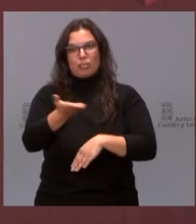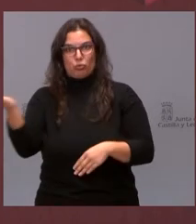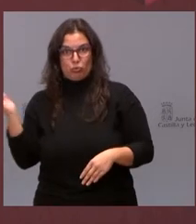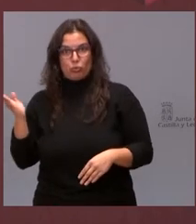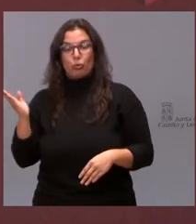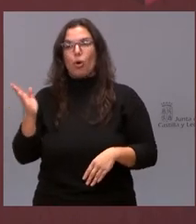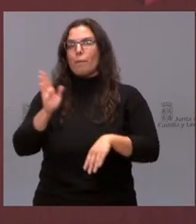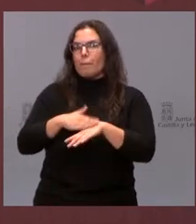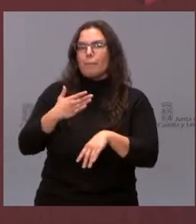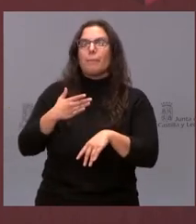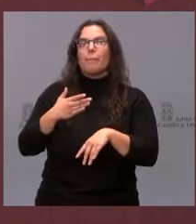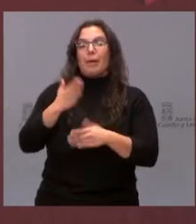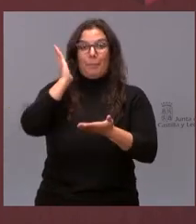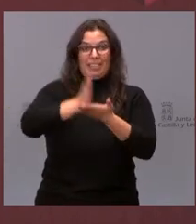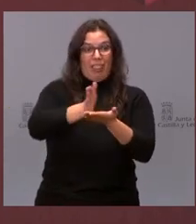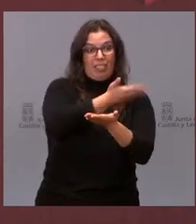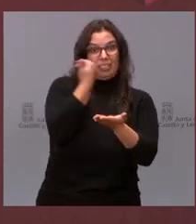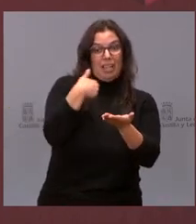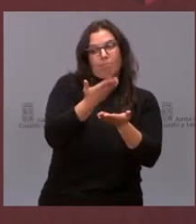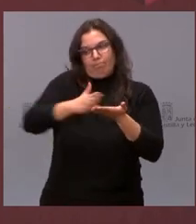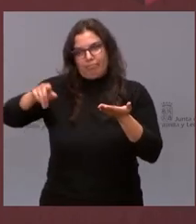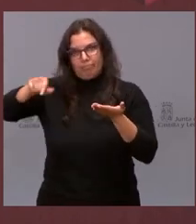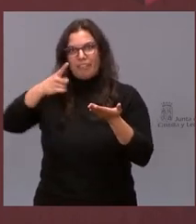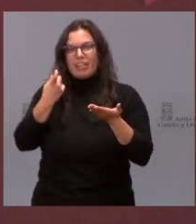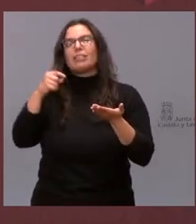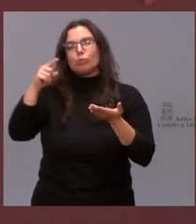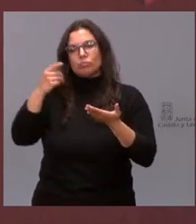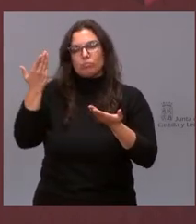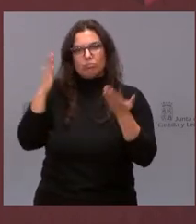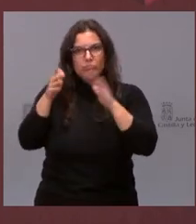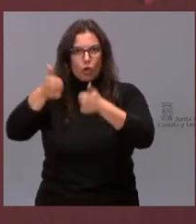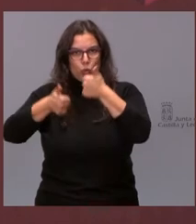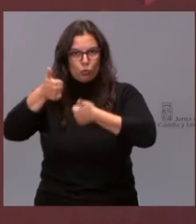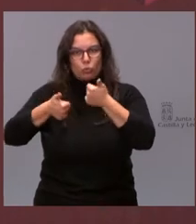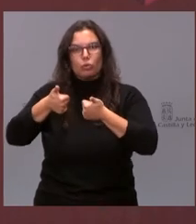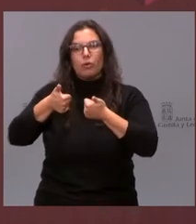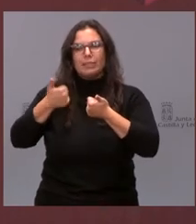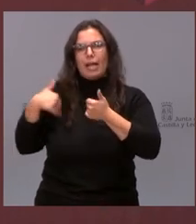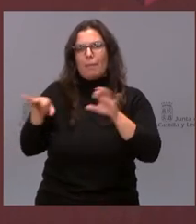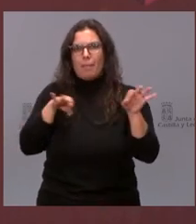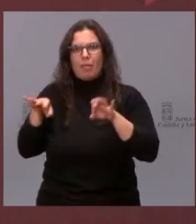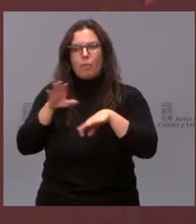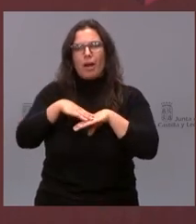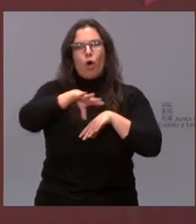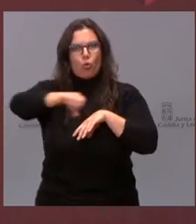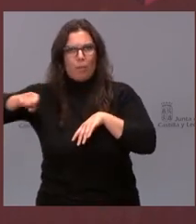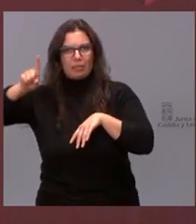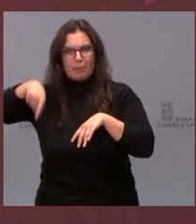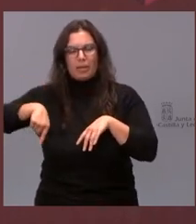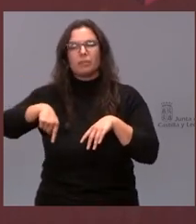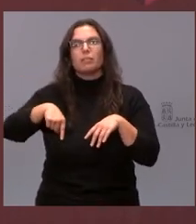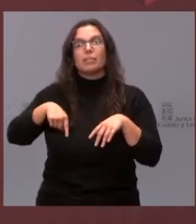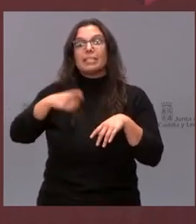empresarial de la otra mitad. Ya se está trabajando para ocupar ese terreno con proyectos que,